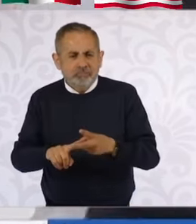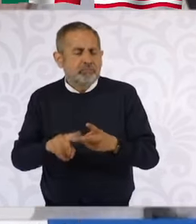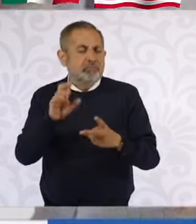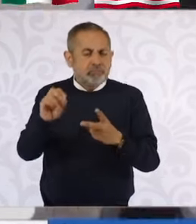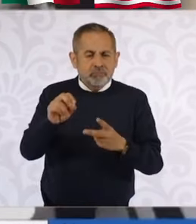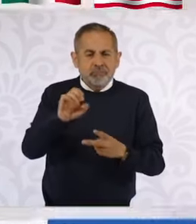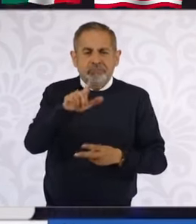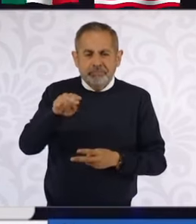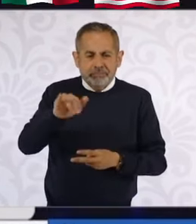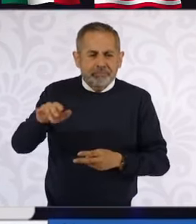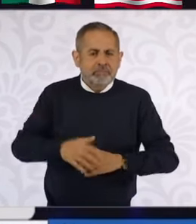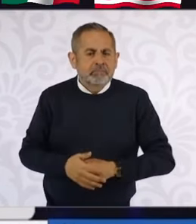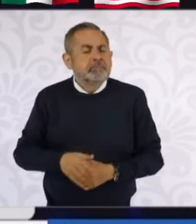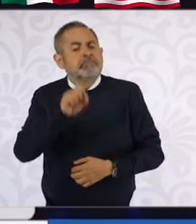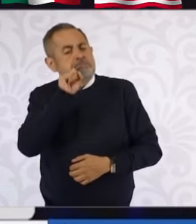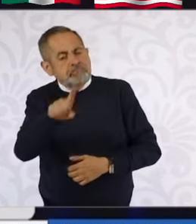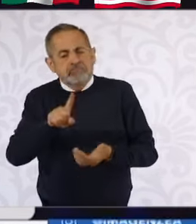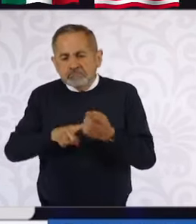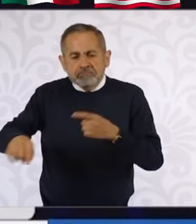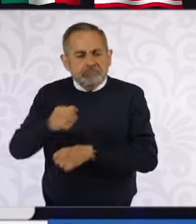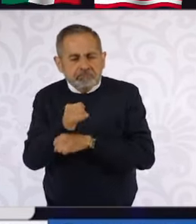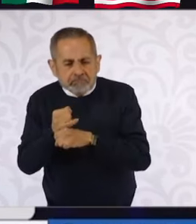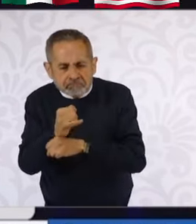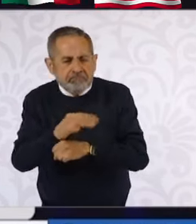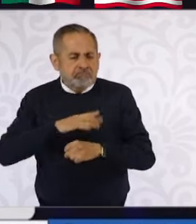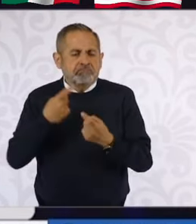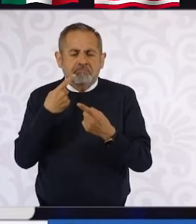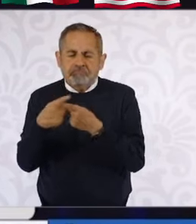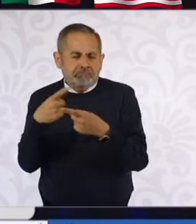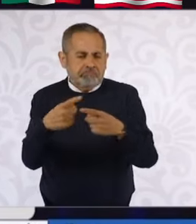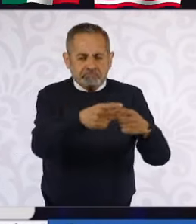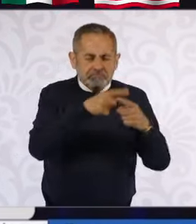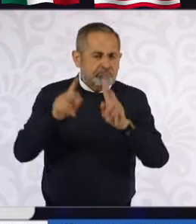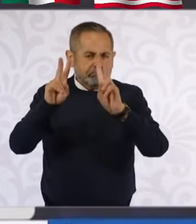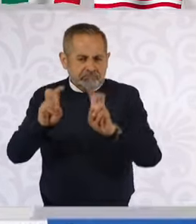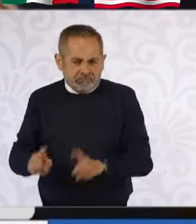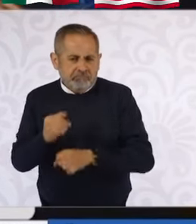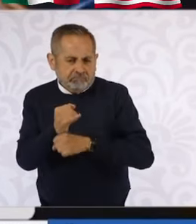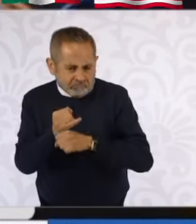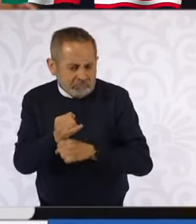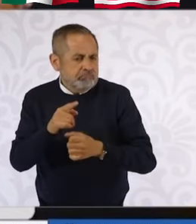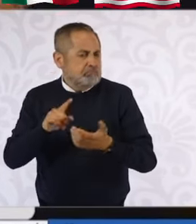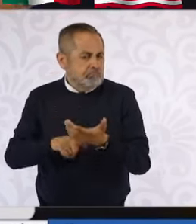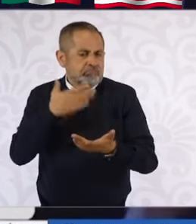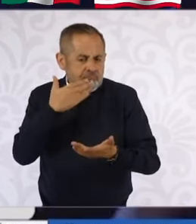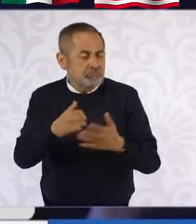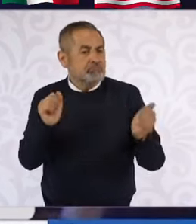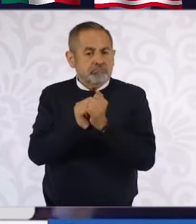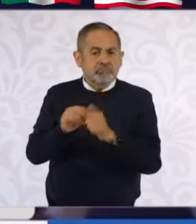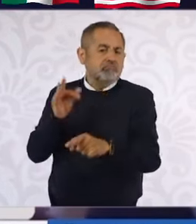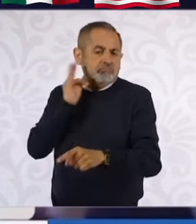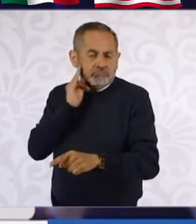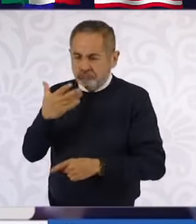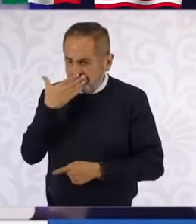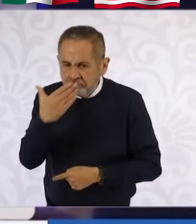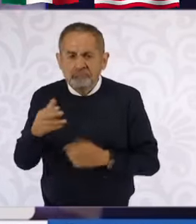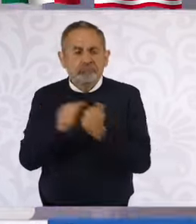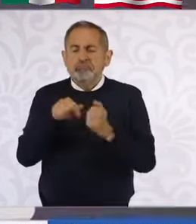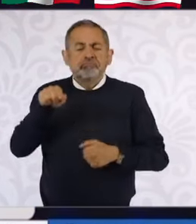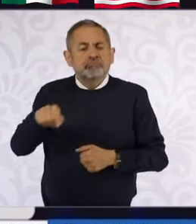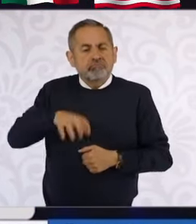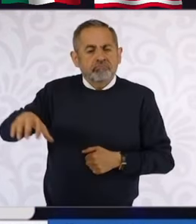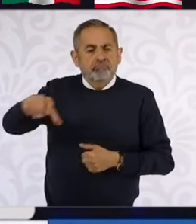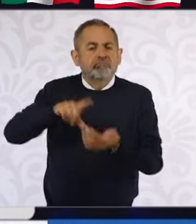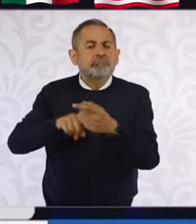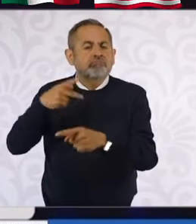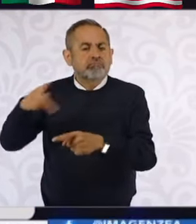el Nini, pero también las investigaciones, que hay muchísimas en muchos diferentes temas, lo hacemos con la Fiscalía, también con todas las agencias del